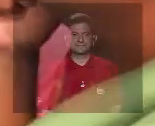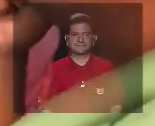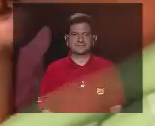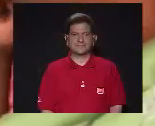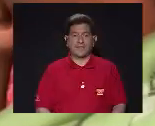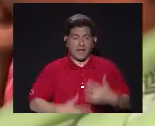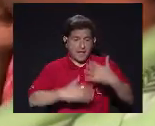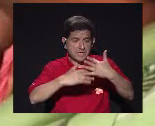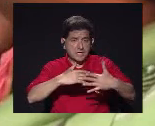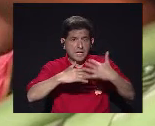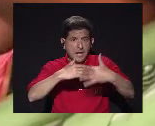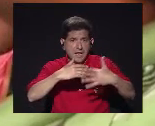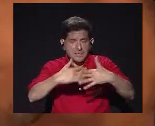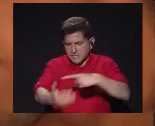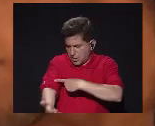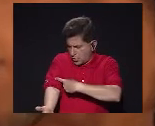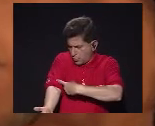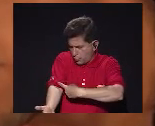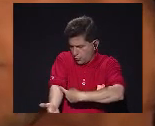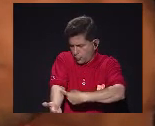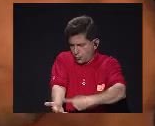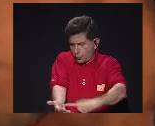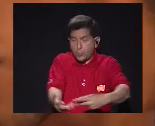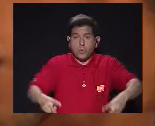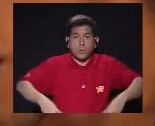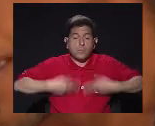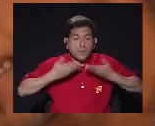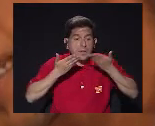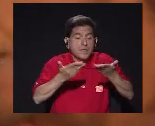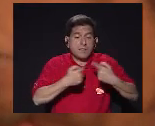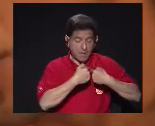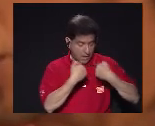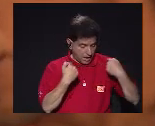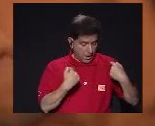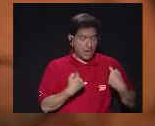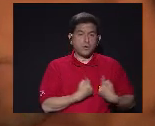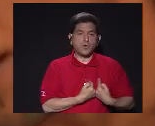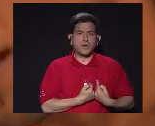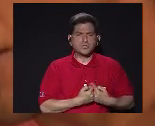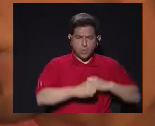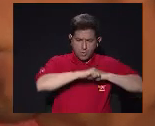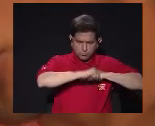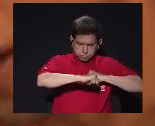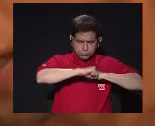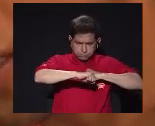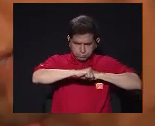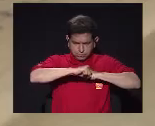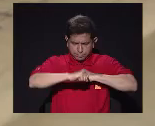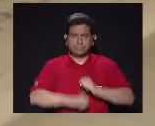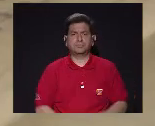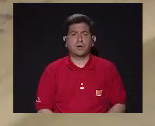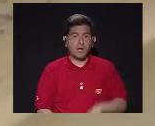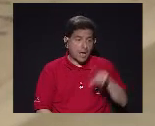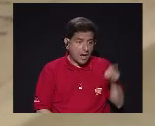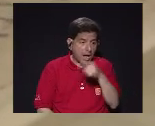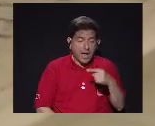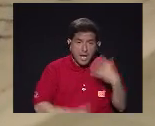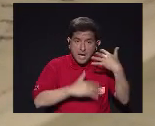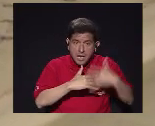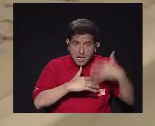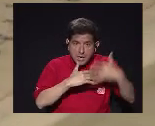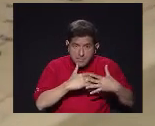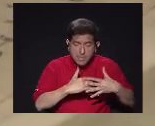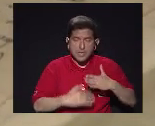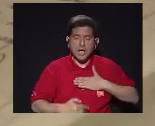La sangre corre por las venas dando vida al corazón En forma de latido de balas Me quitan la